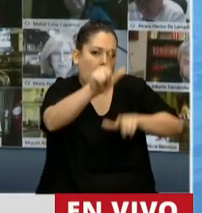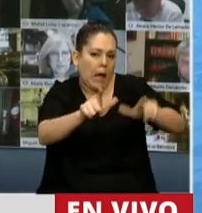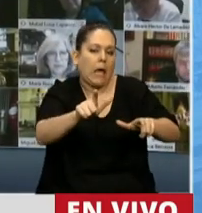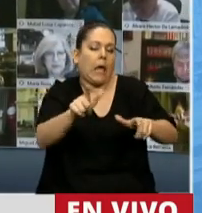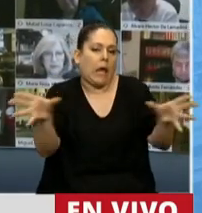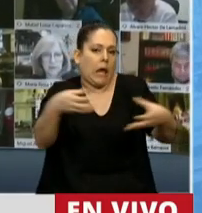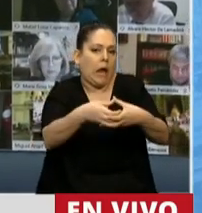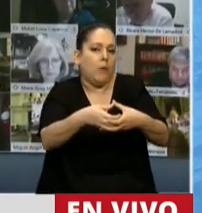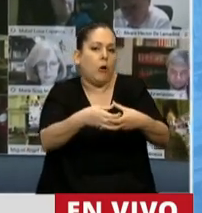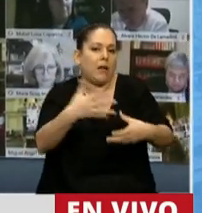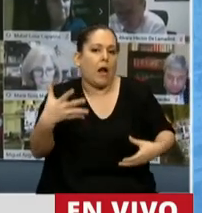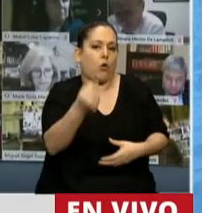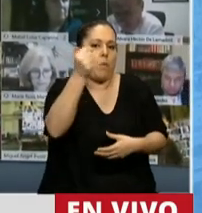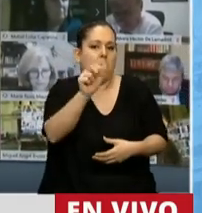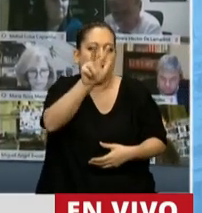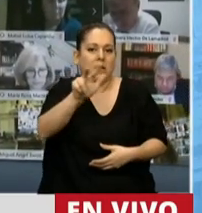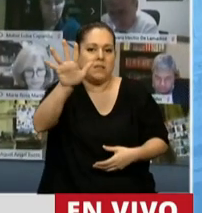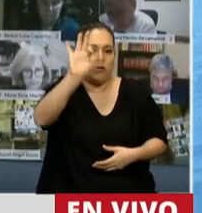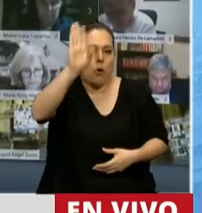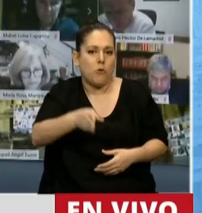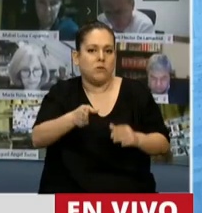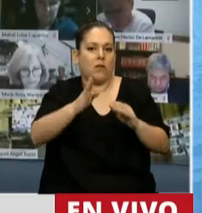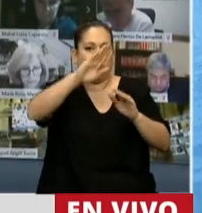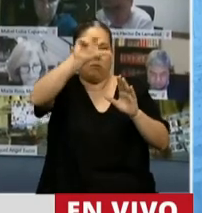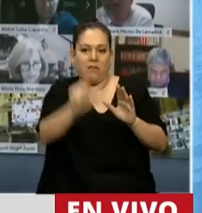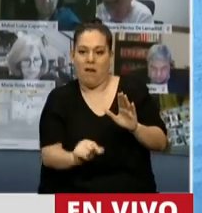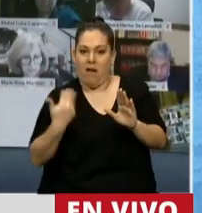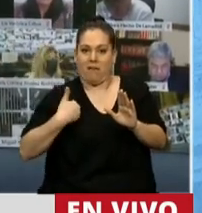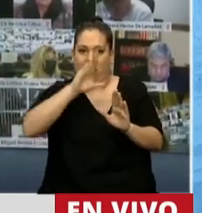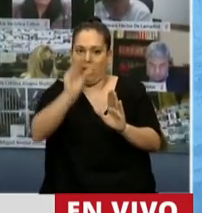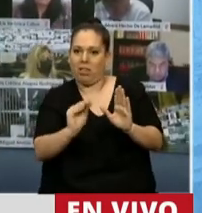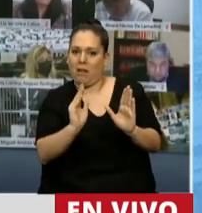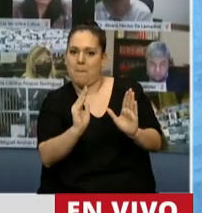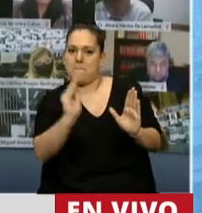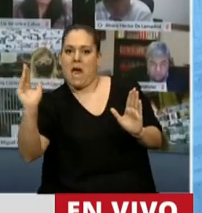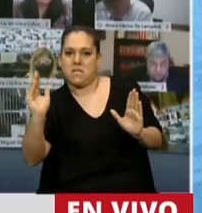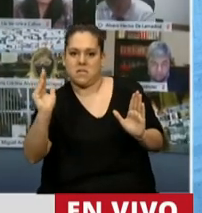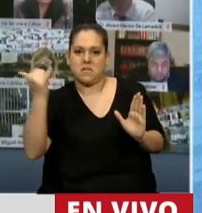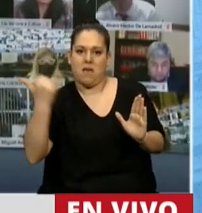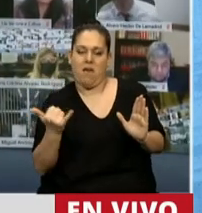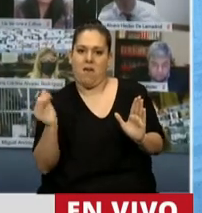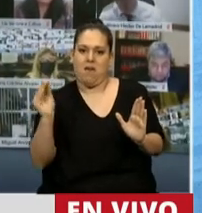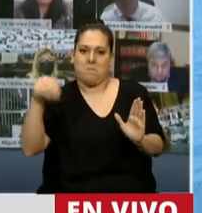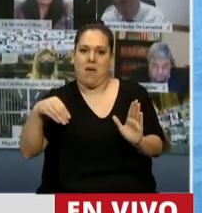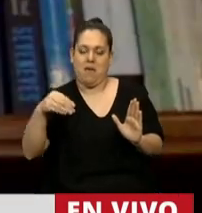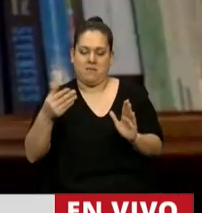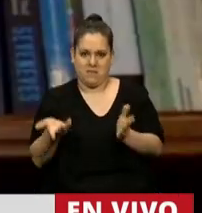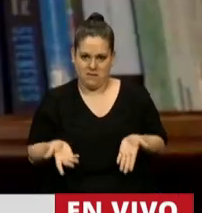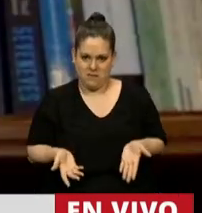recuperado el 35% más de la presencia argentina en el mar.